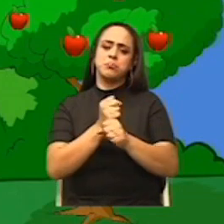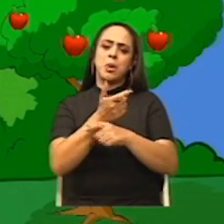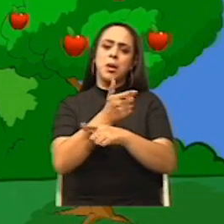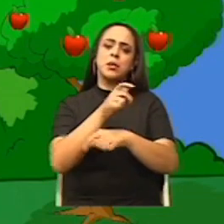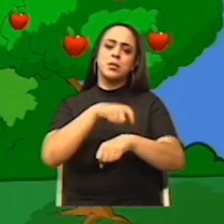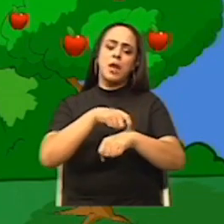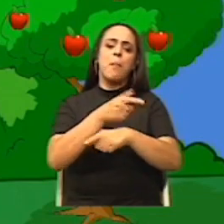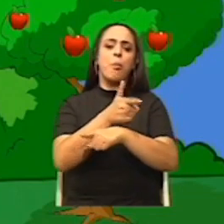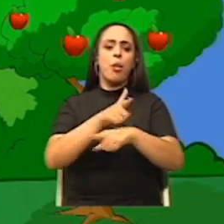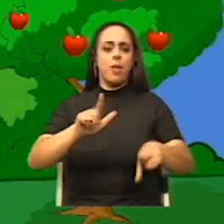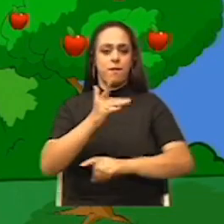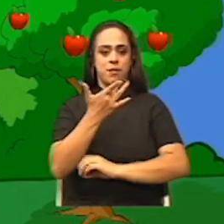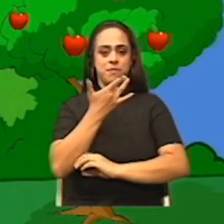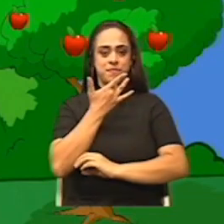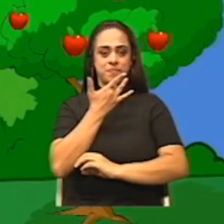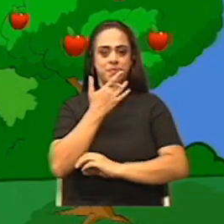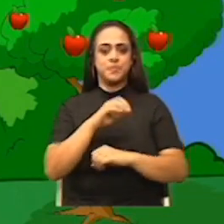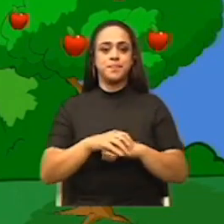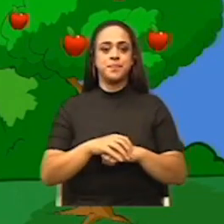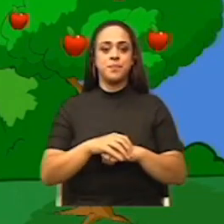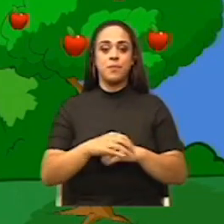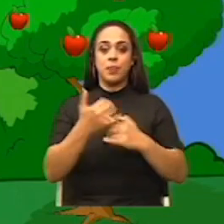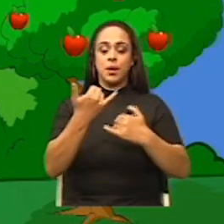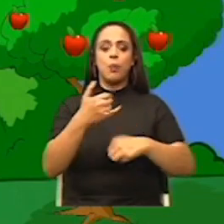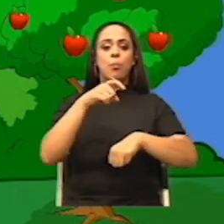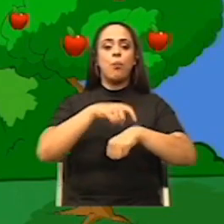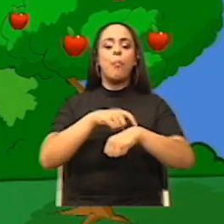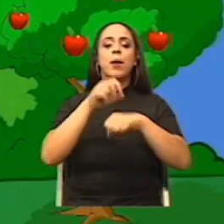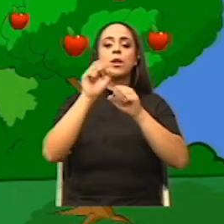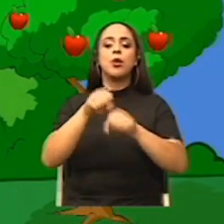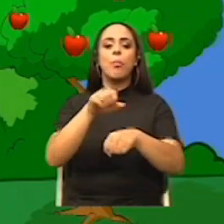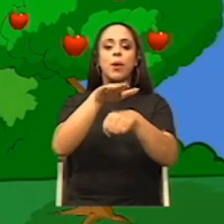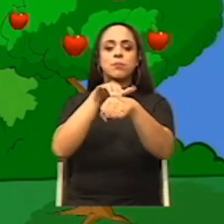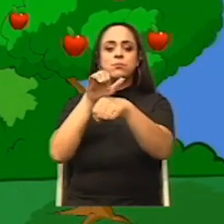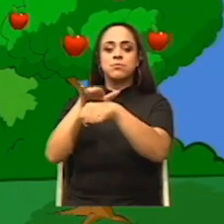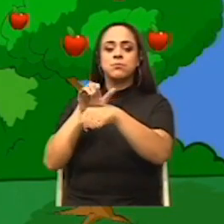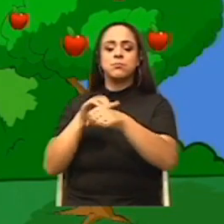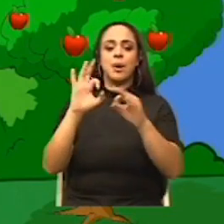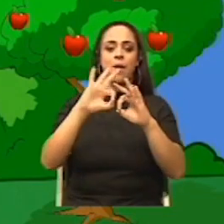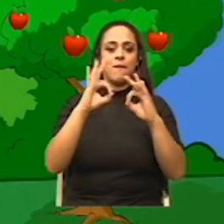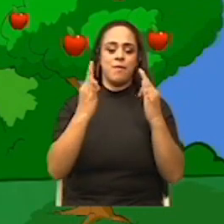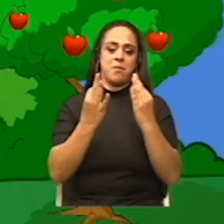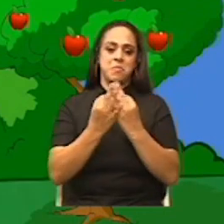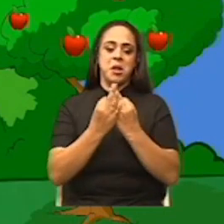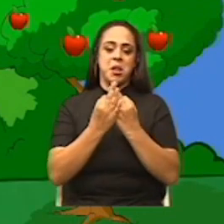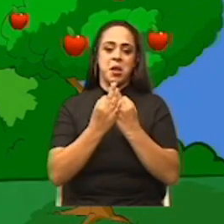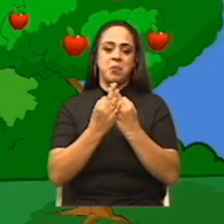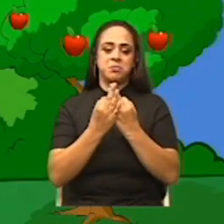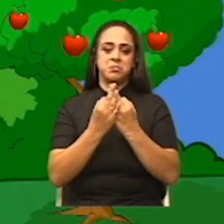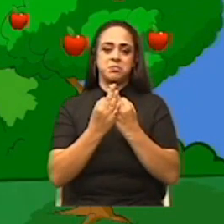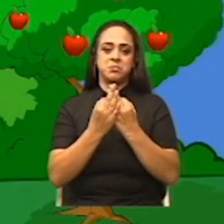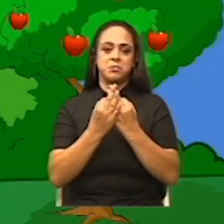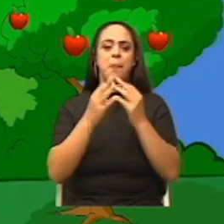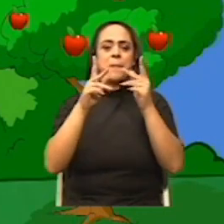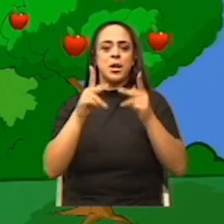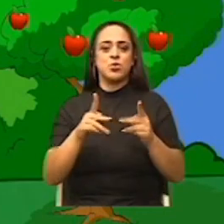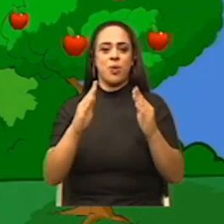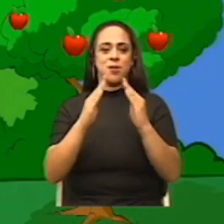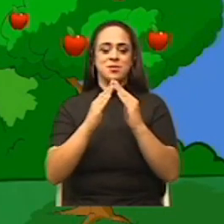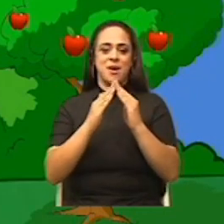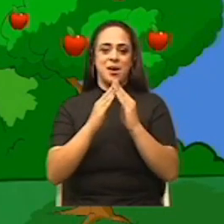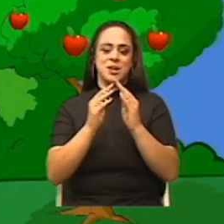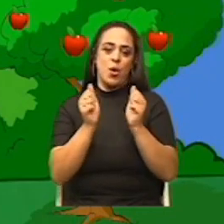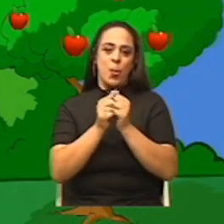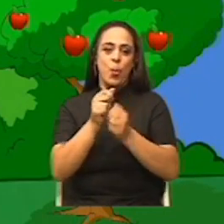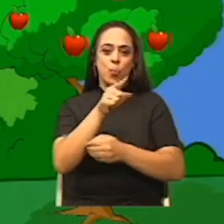En este momento, pueden invitar a las personas que los acompañan. Estas personas de su familia son muy